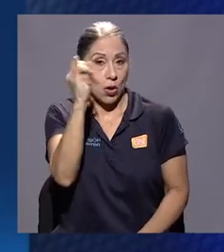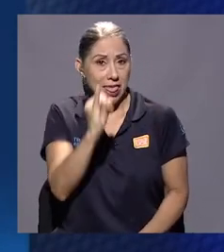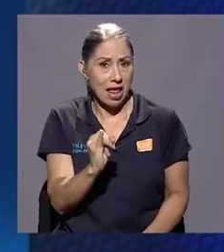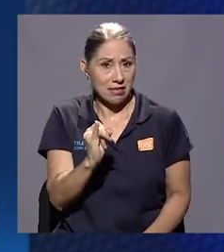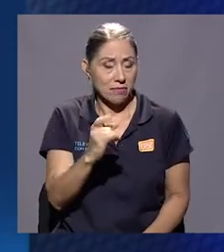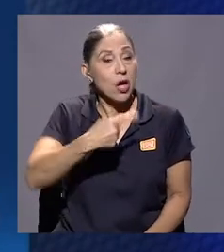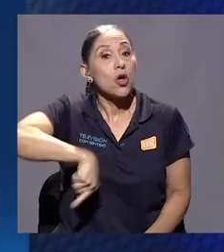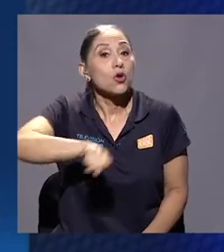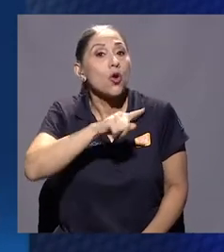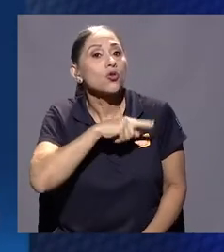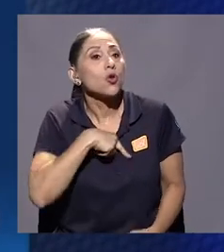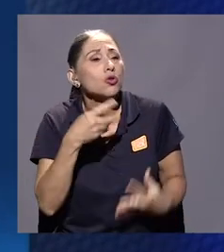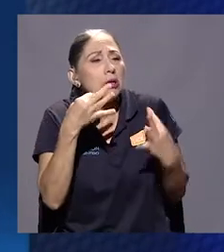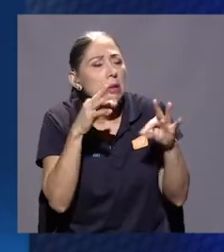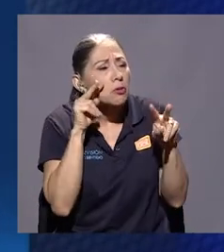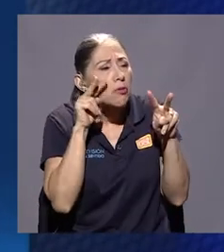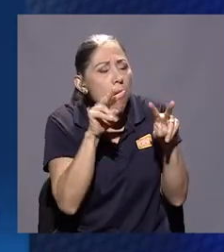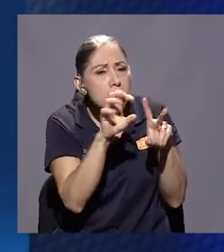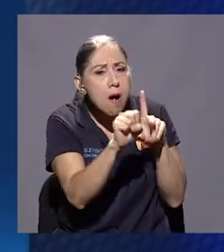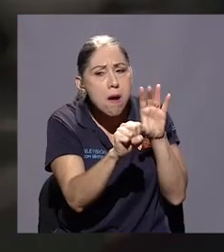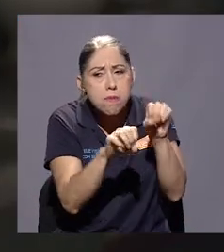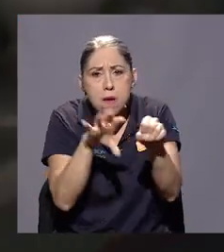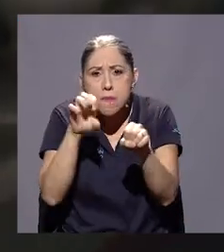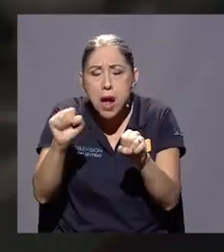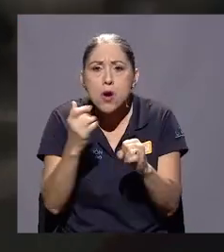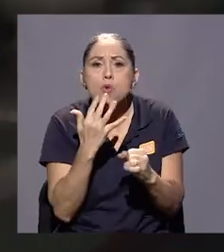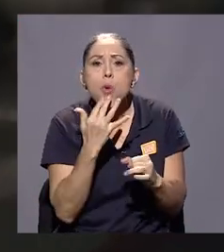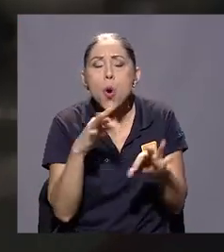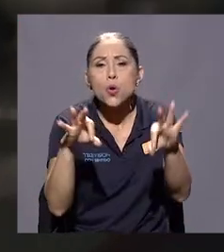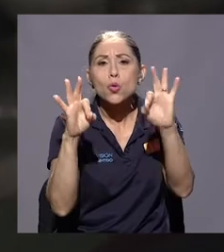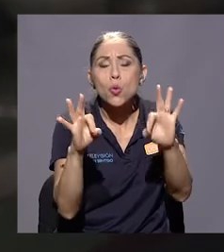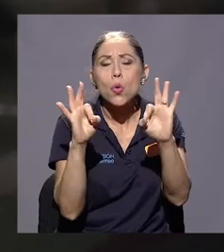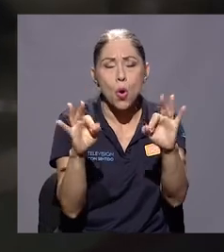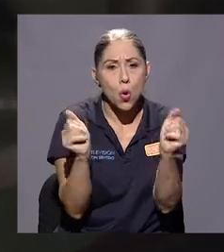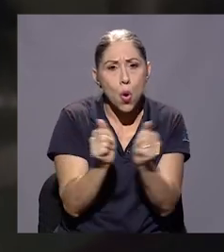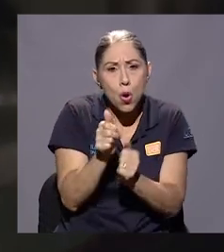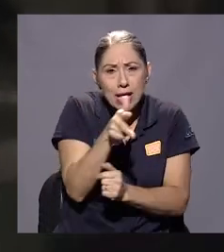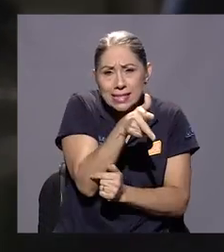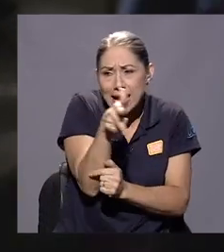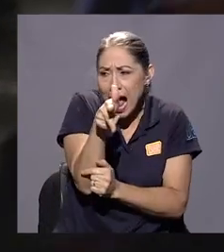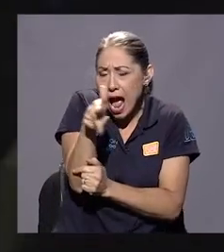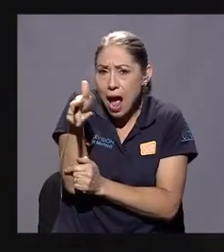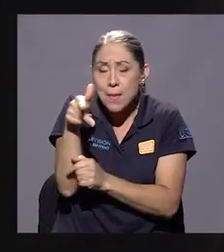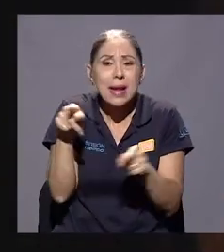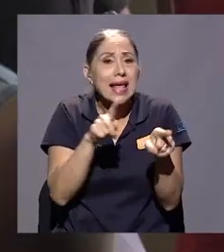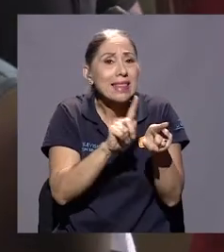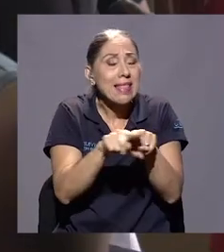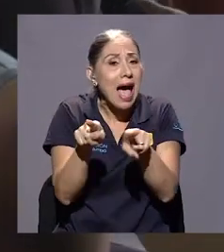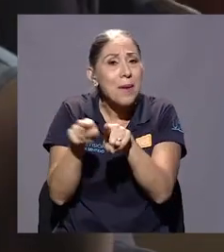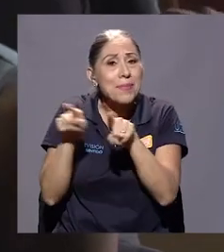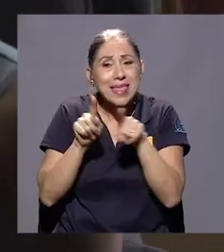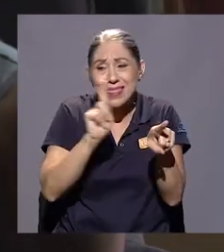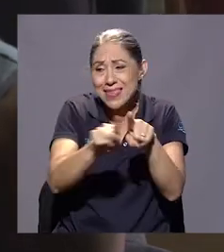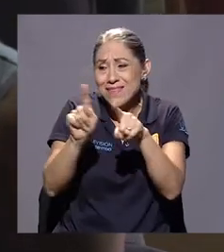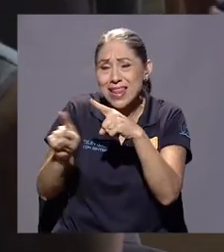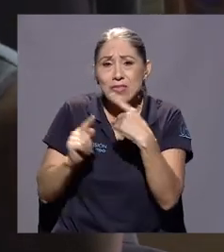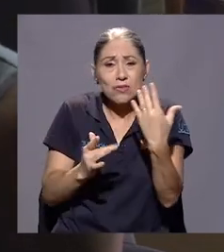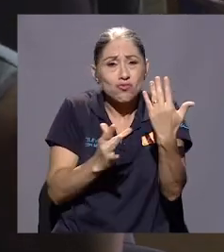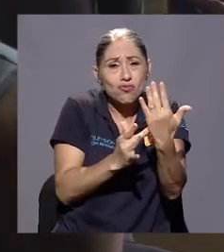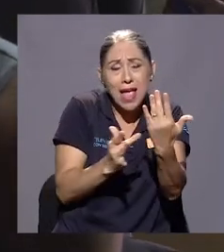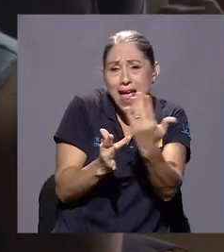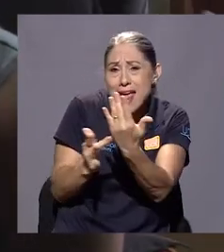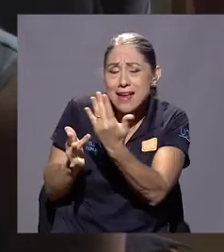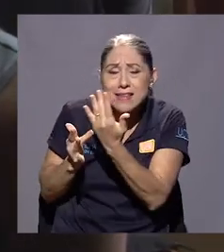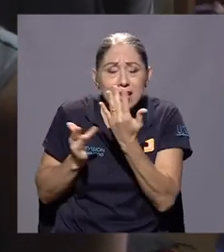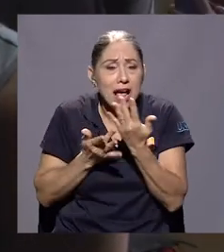colores, a sacarle el color, bueno, con la cámara, con las decisiones técnicas también de los dolly o los traveling que hacíamos,